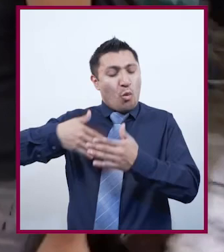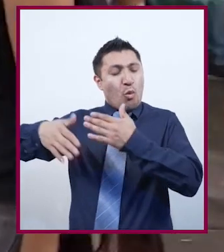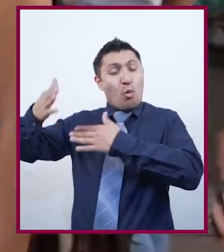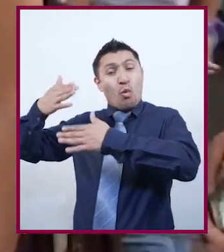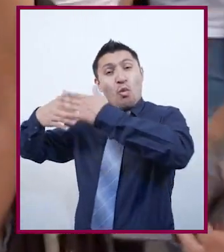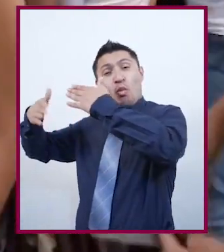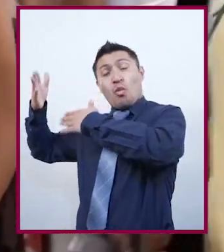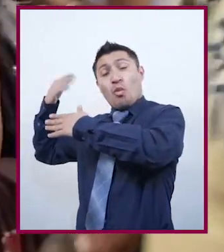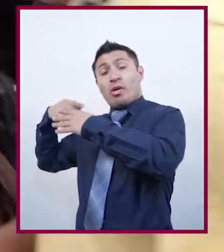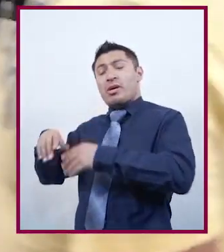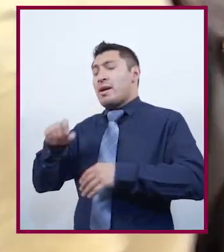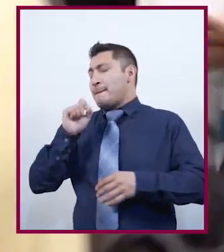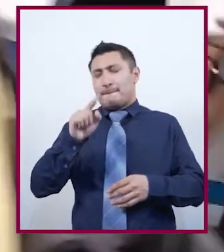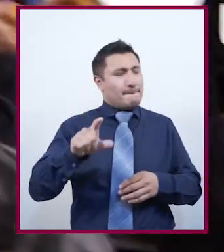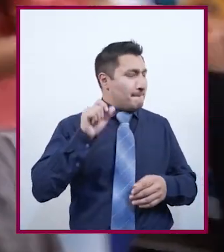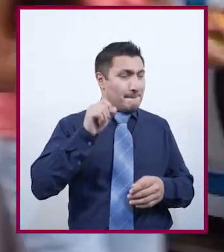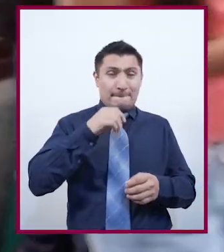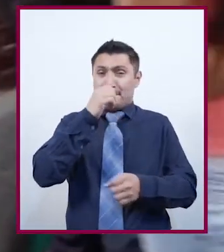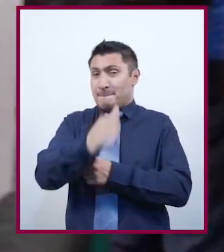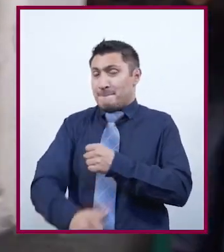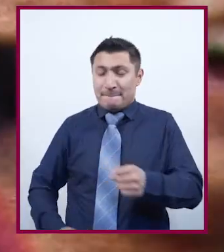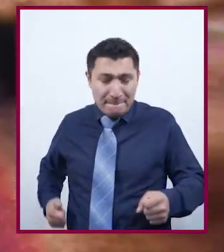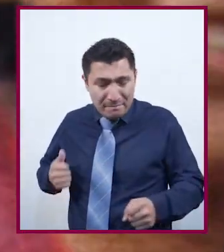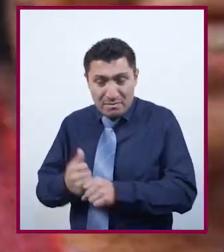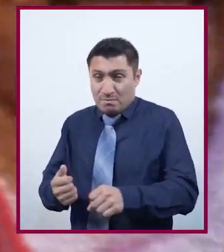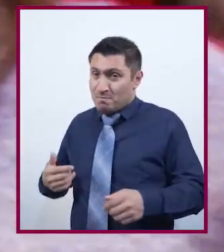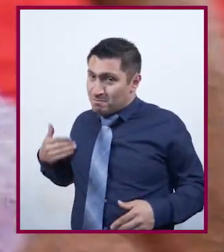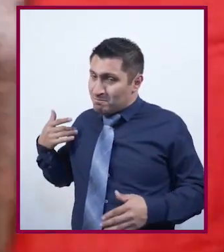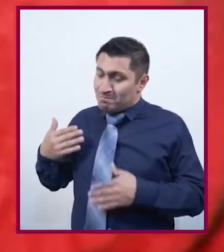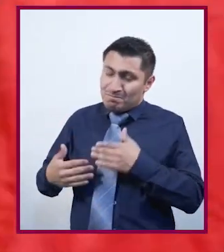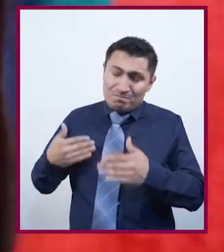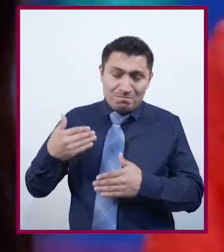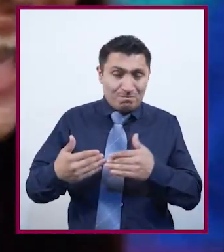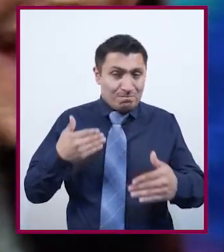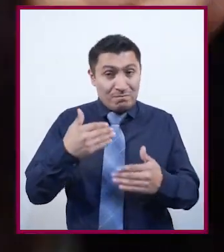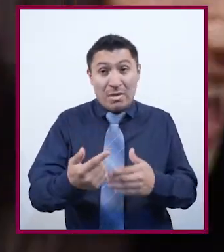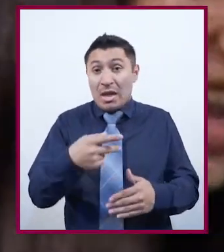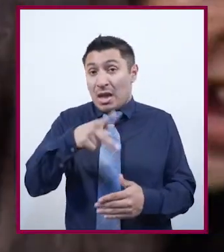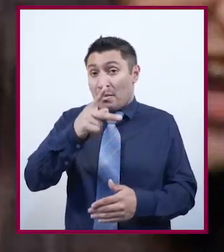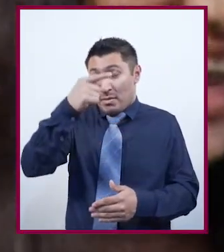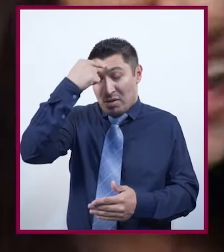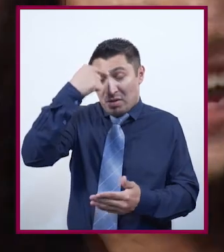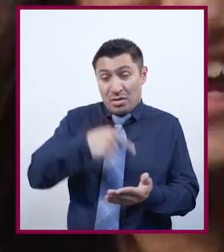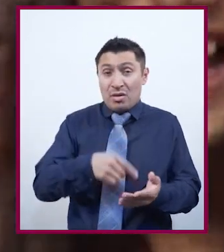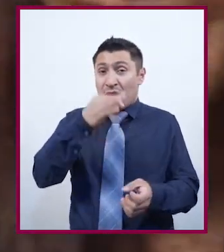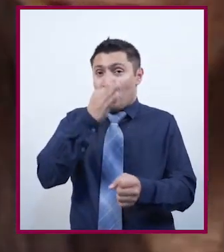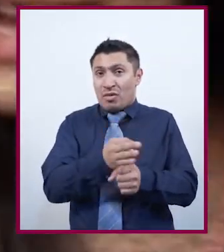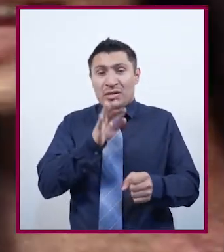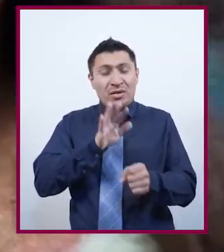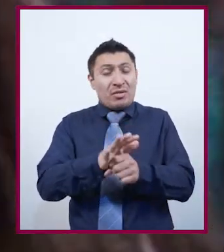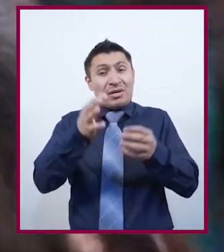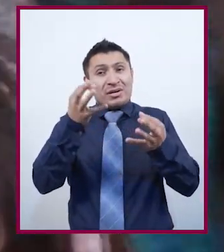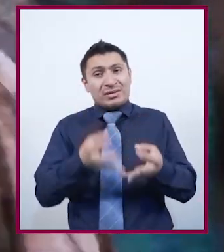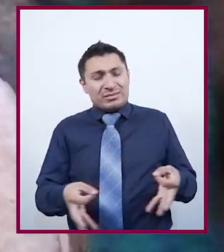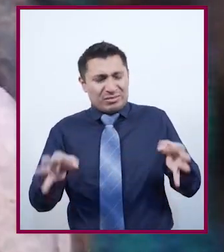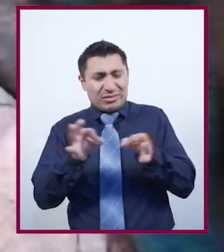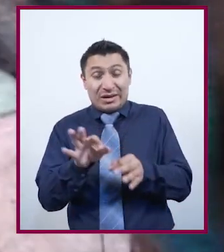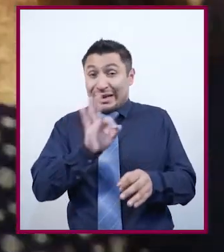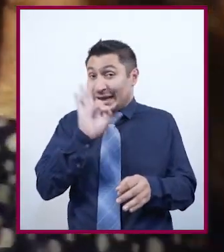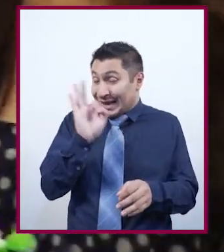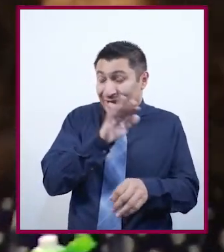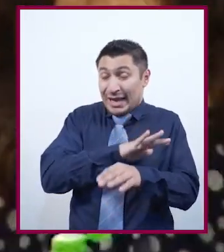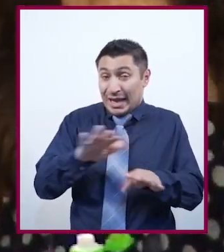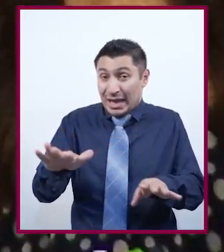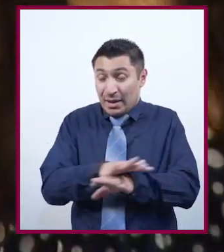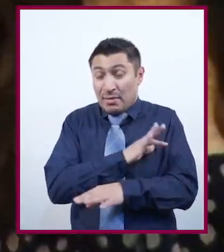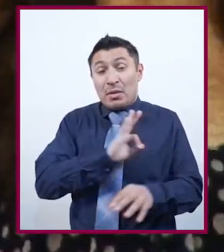muchos años atrás, de muchas décadas, pero creo que ahorita el elemento que podría ser un elemento